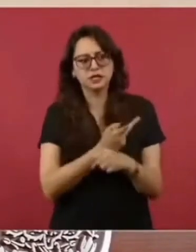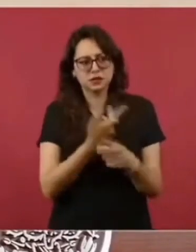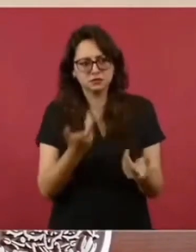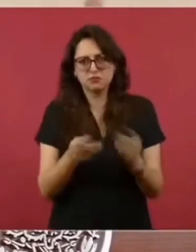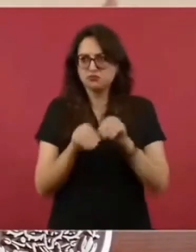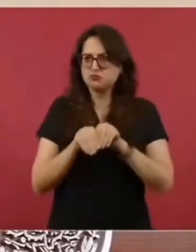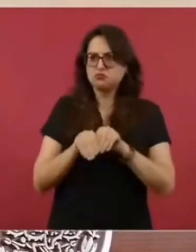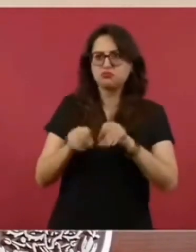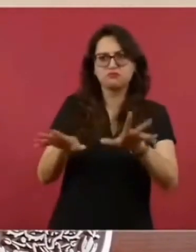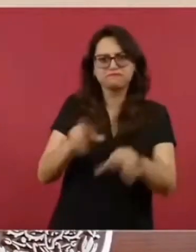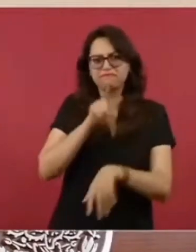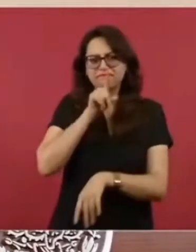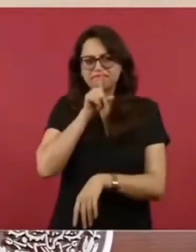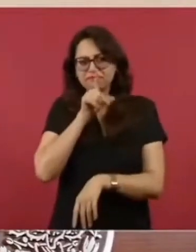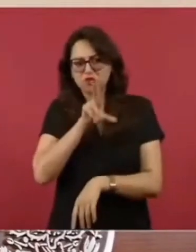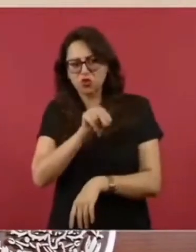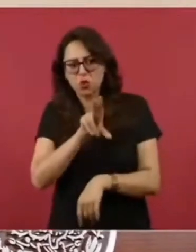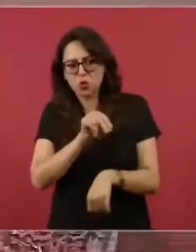información.